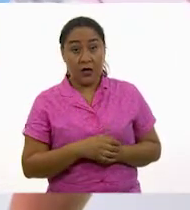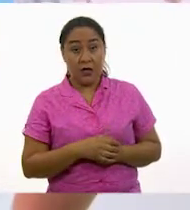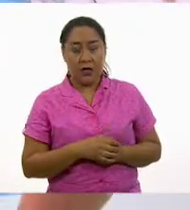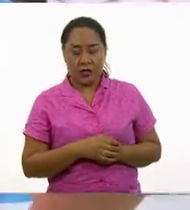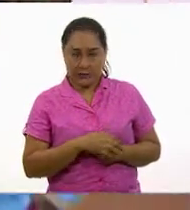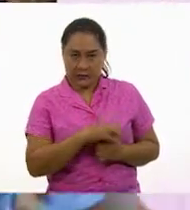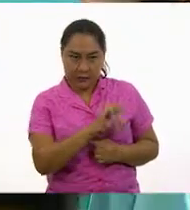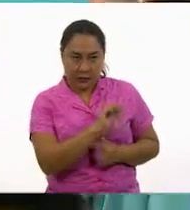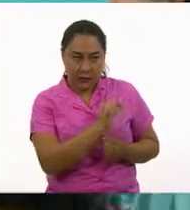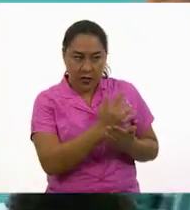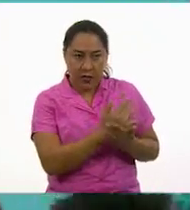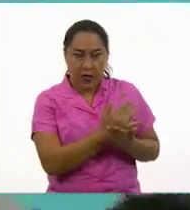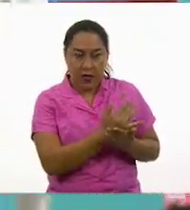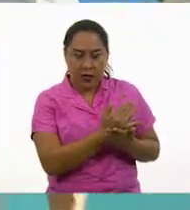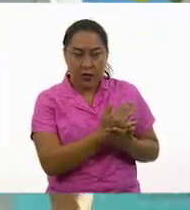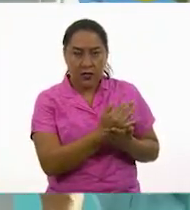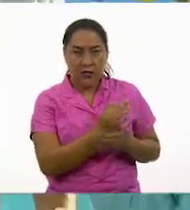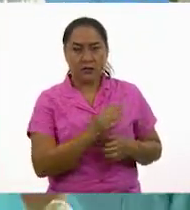Espérame tantito.